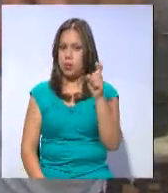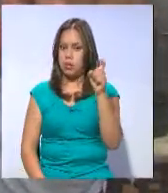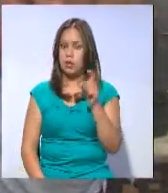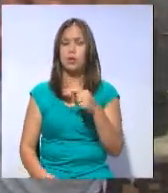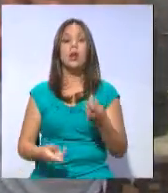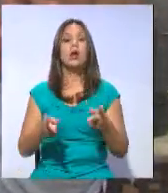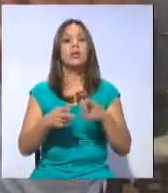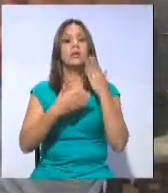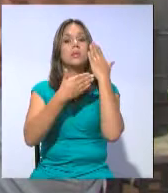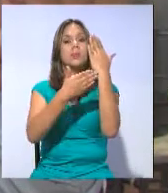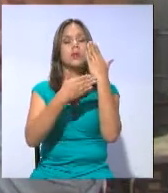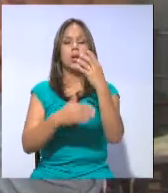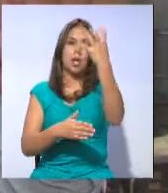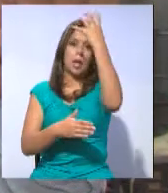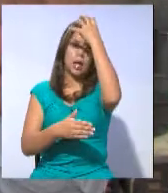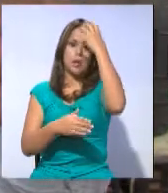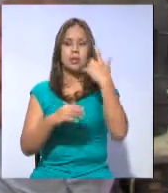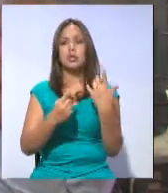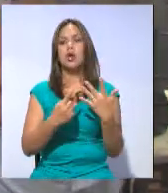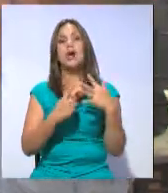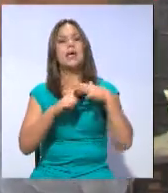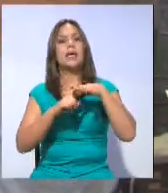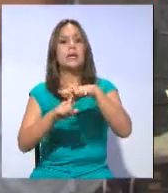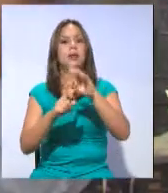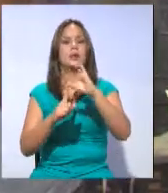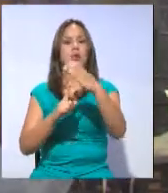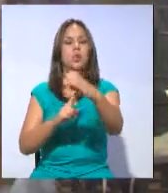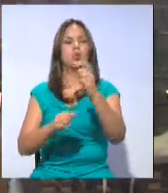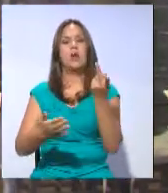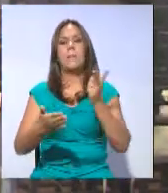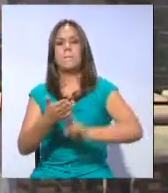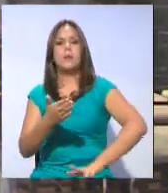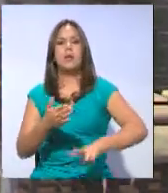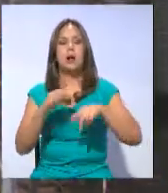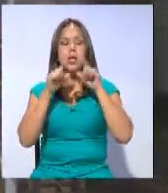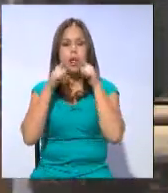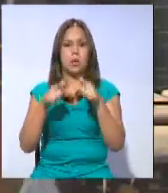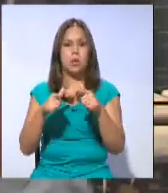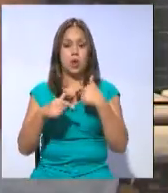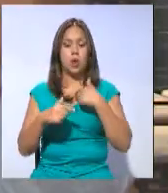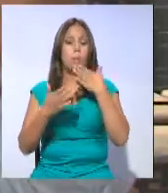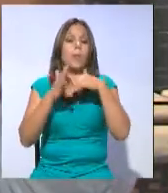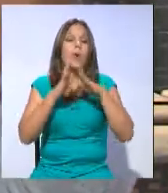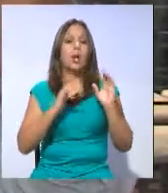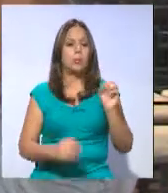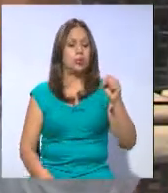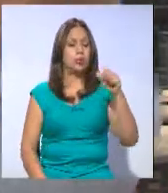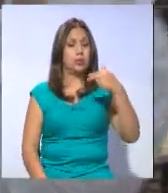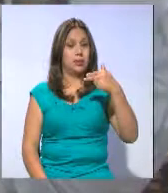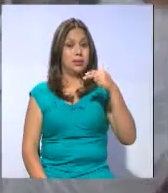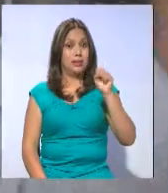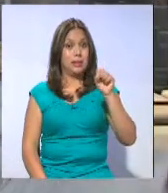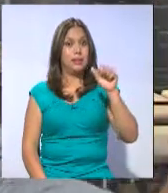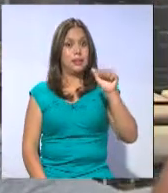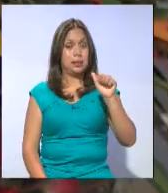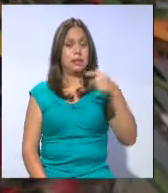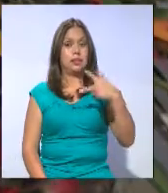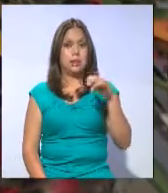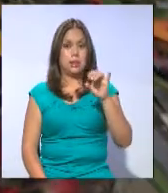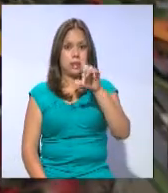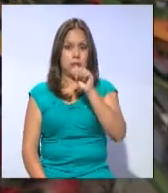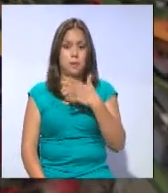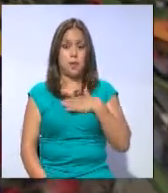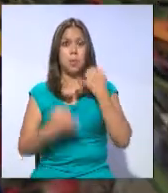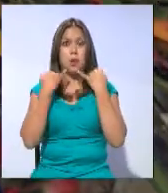modelo de educación intercultural bilingüe, porque el hecho de que si yo soy sáchila, pero no estoy dando clases en mi idioma.